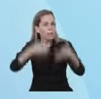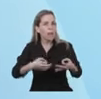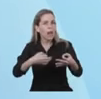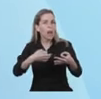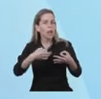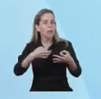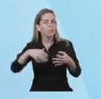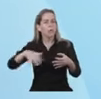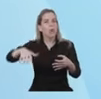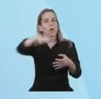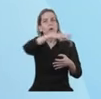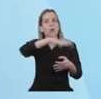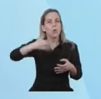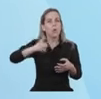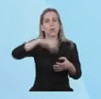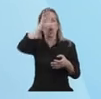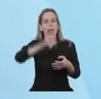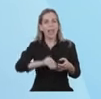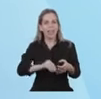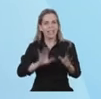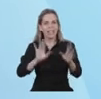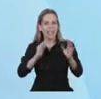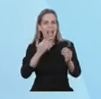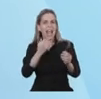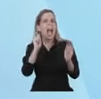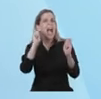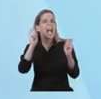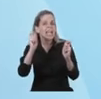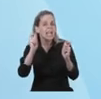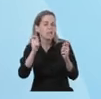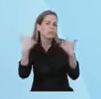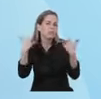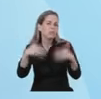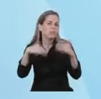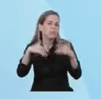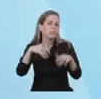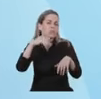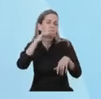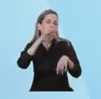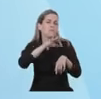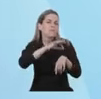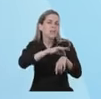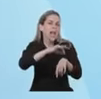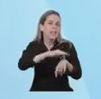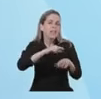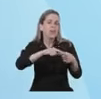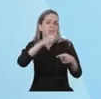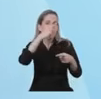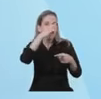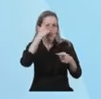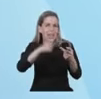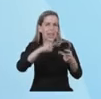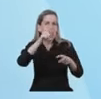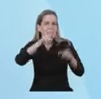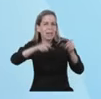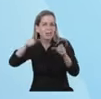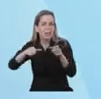con todo el personal de salud, con miles y miles de vacunadores y vacunadoras.